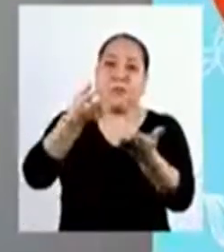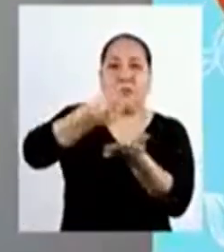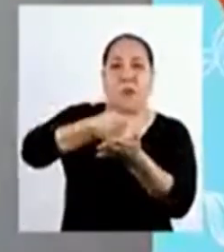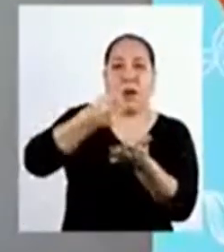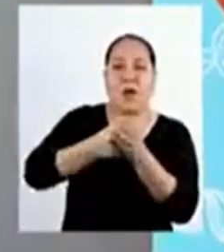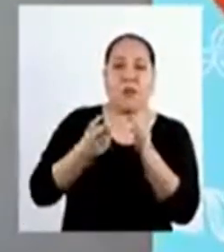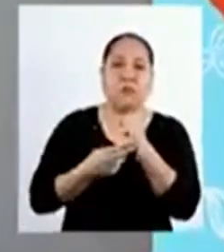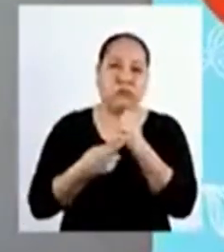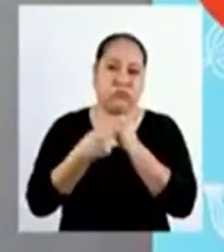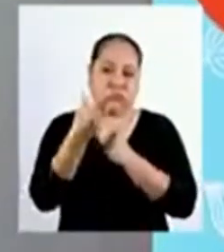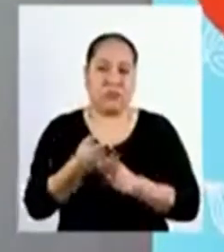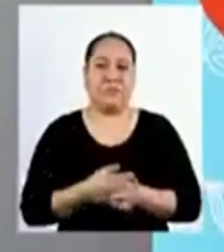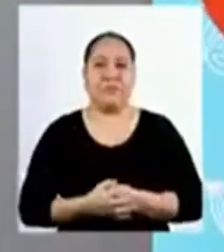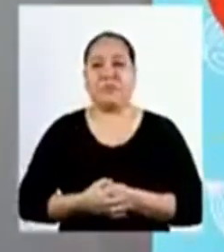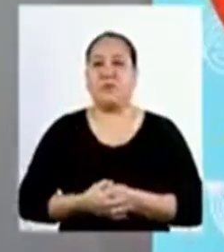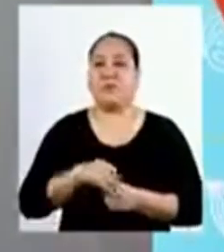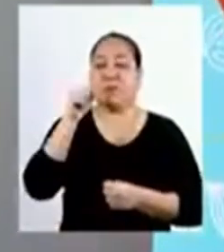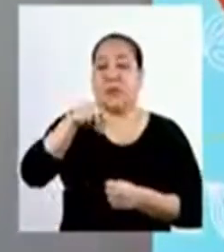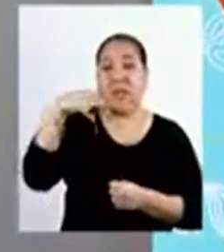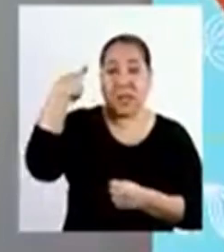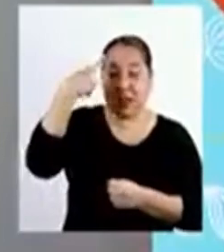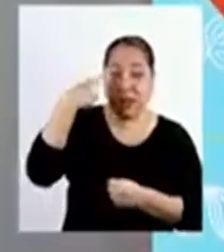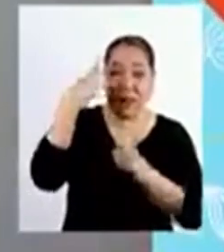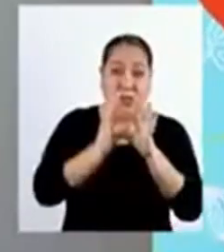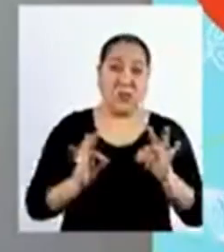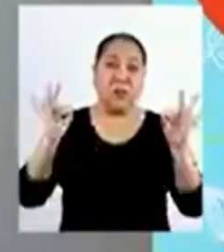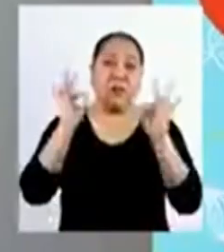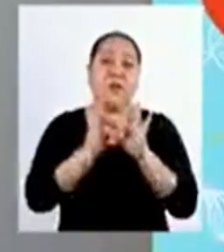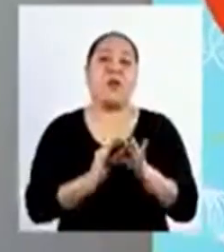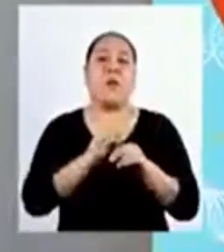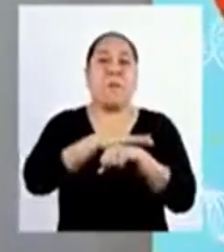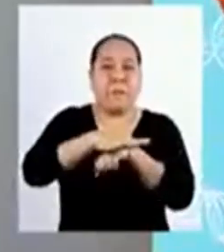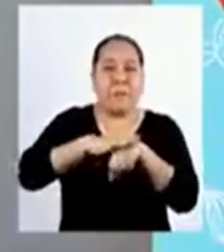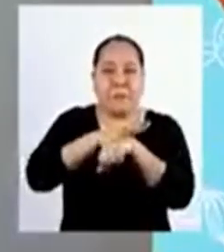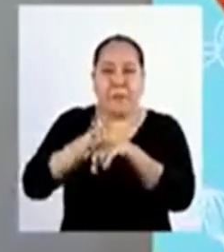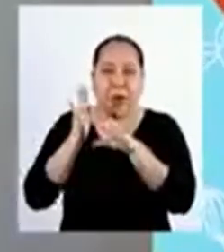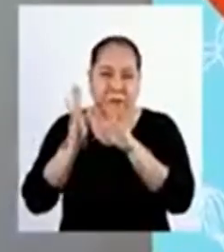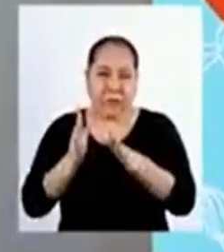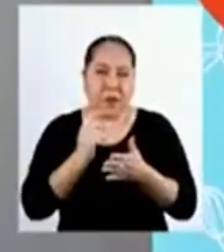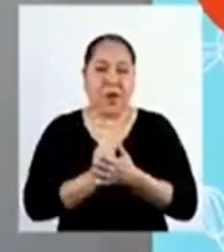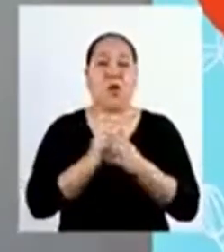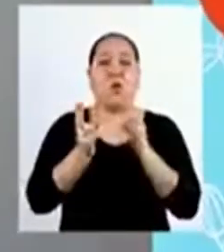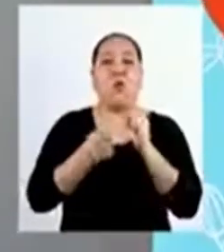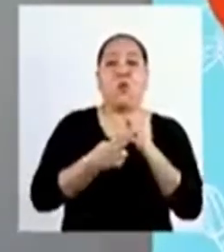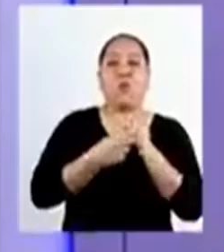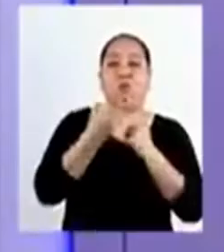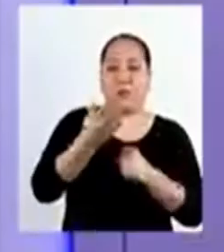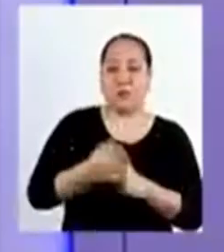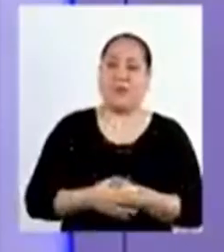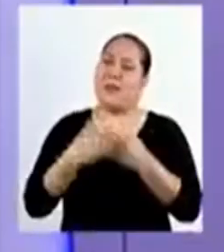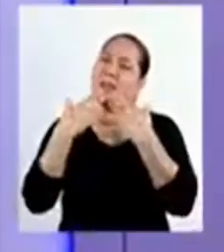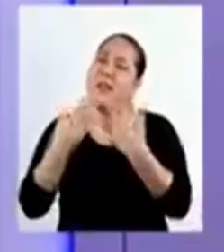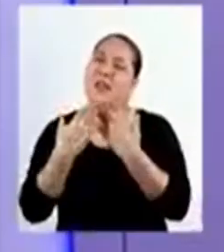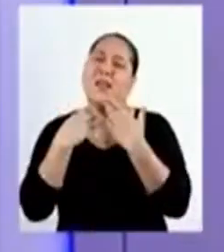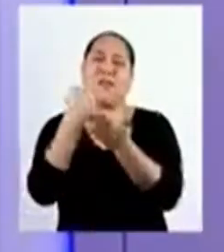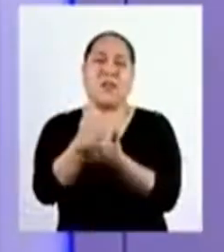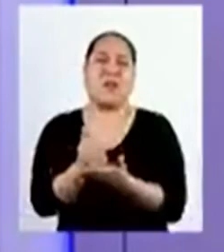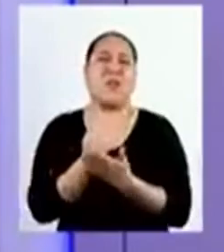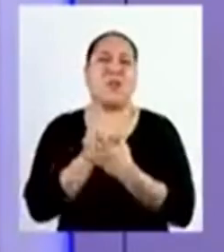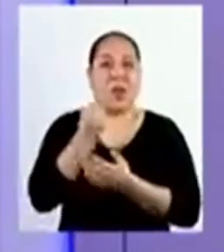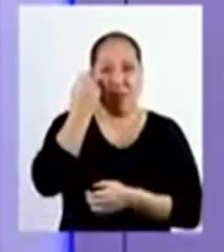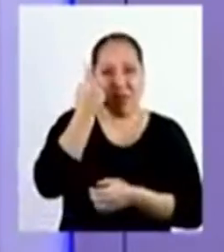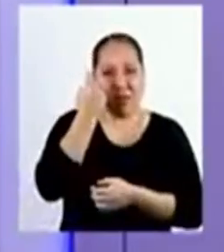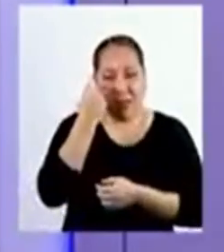pagar Y honrar esas deudas Por eso resulta importante Planificar Y ahorrar Para el futuro Gracias por habernos